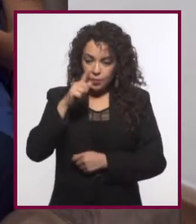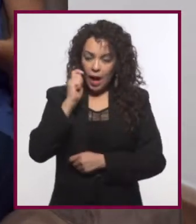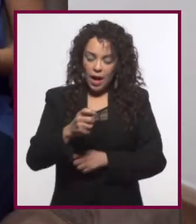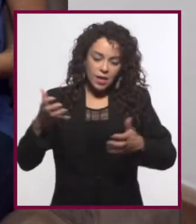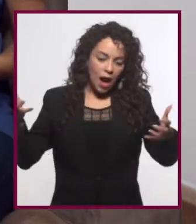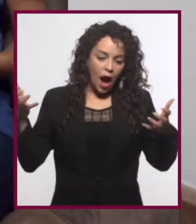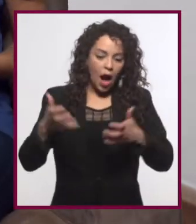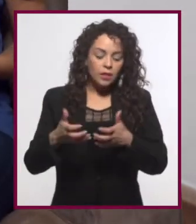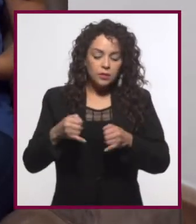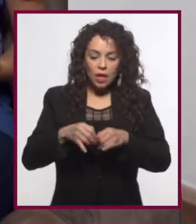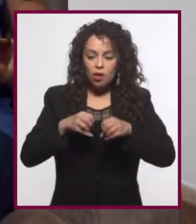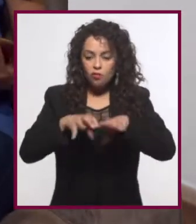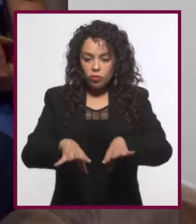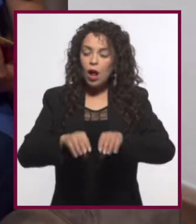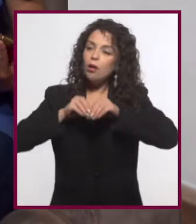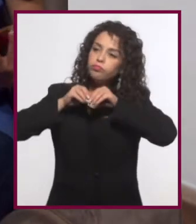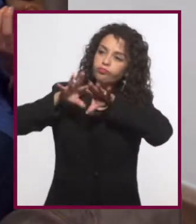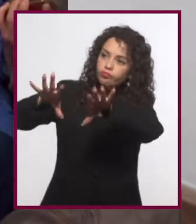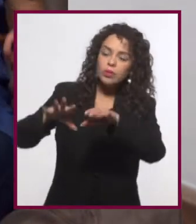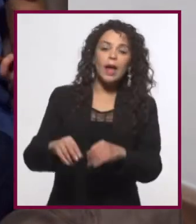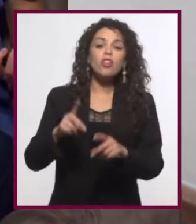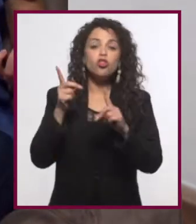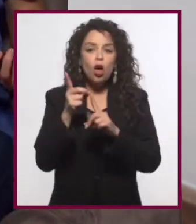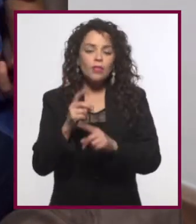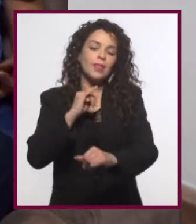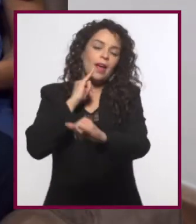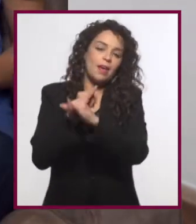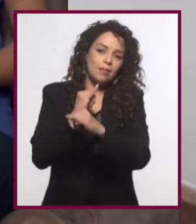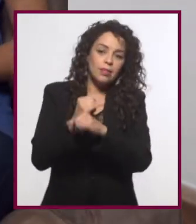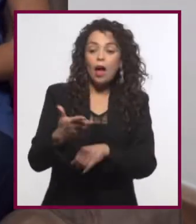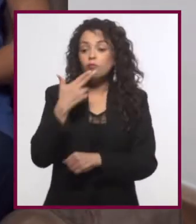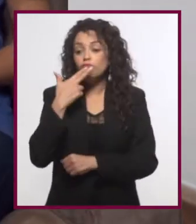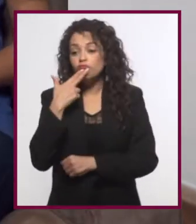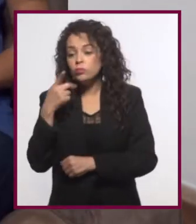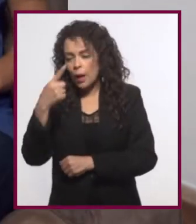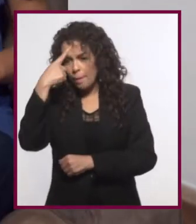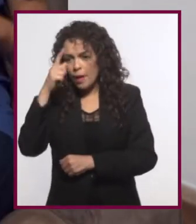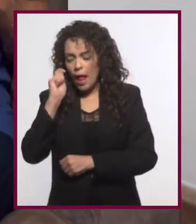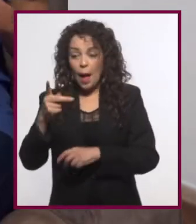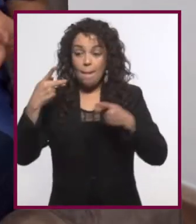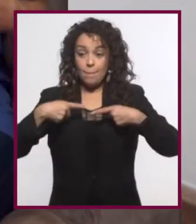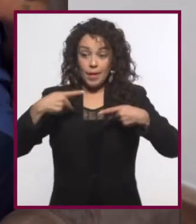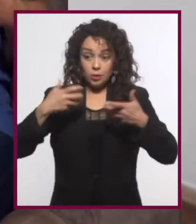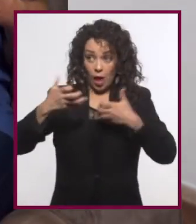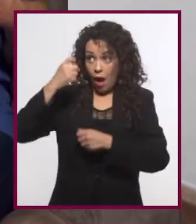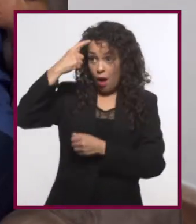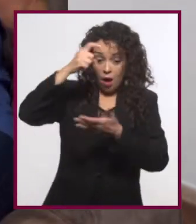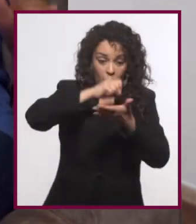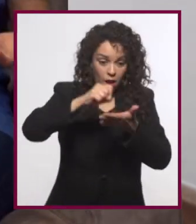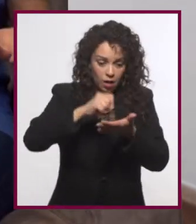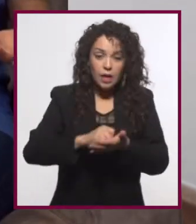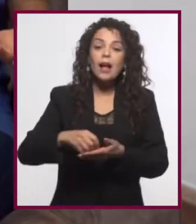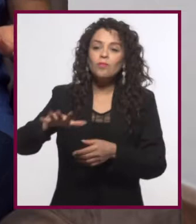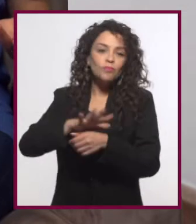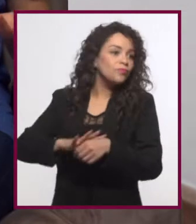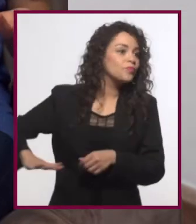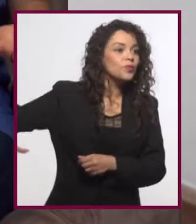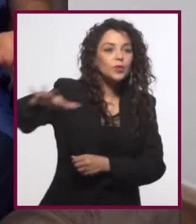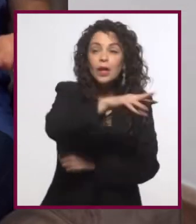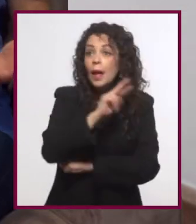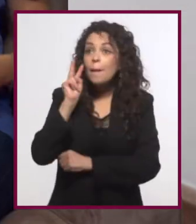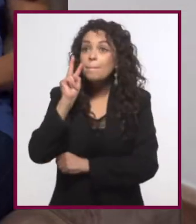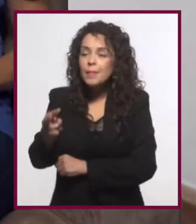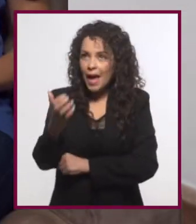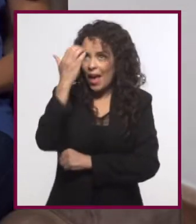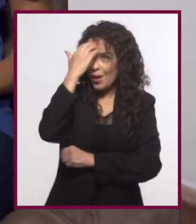acción de crear contenidos y publicarlos en sitios de Internet. Que sirven al autor para darse a conocer. Y al público para estar